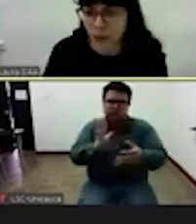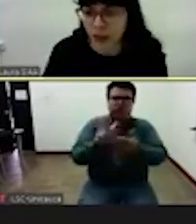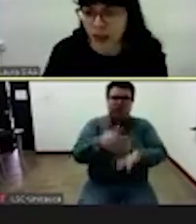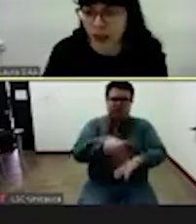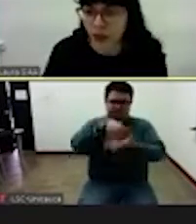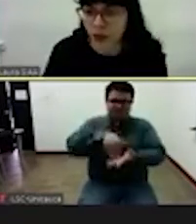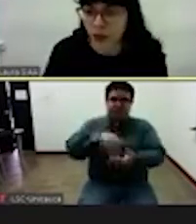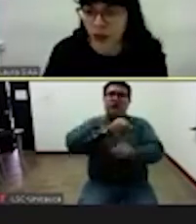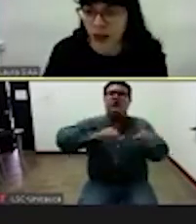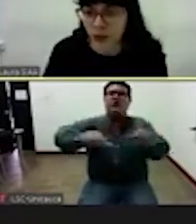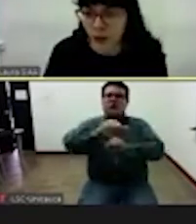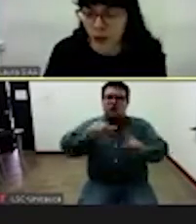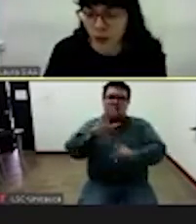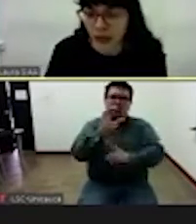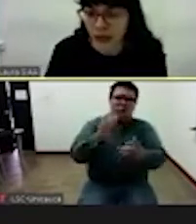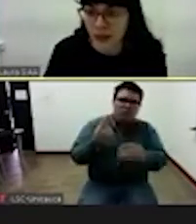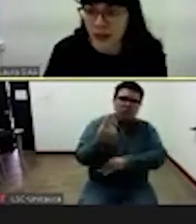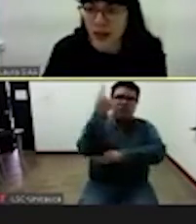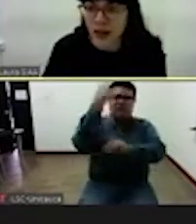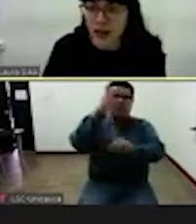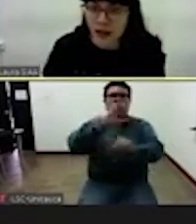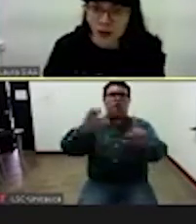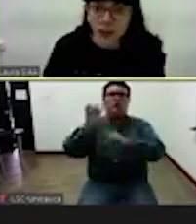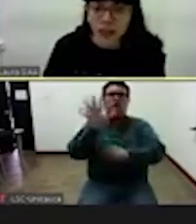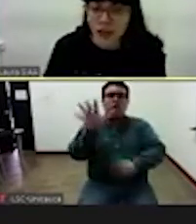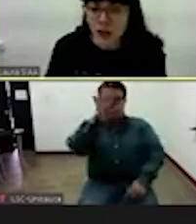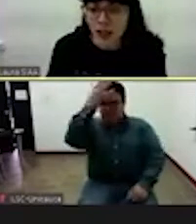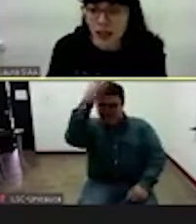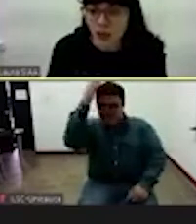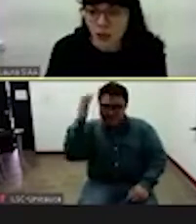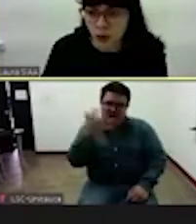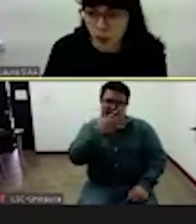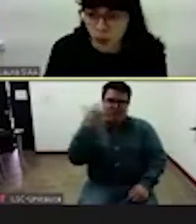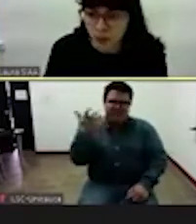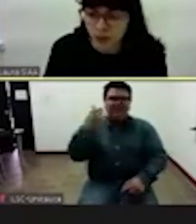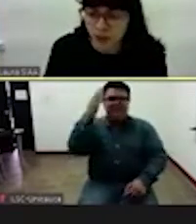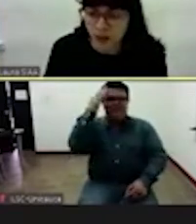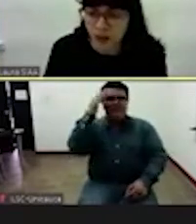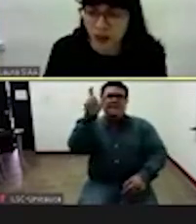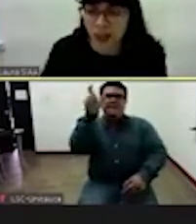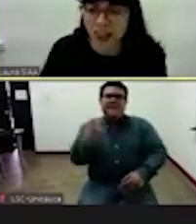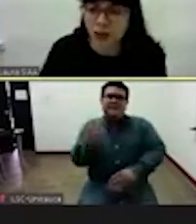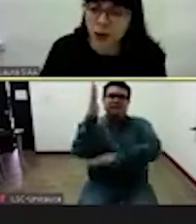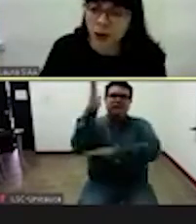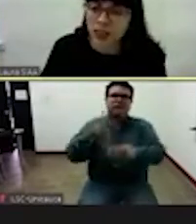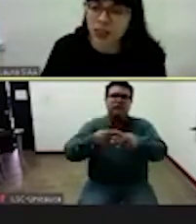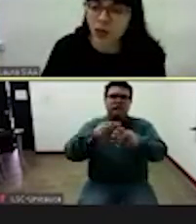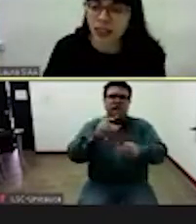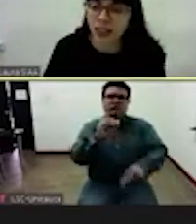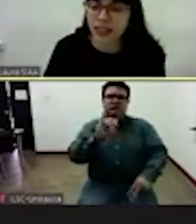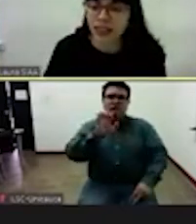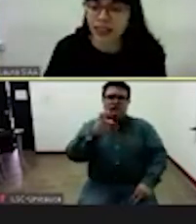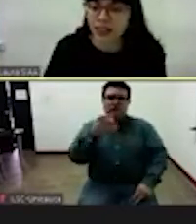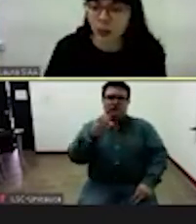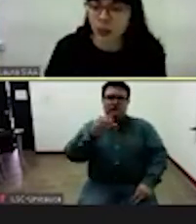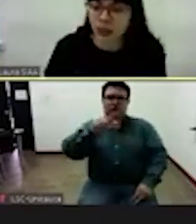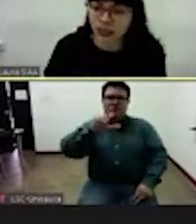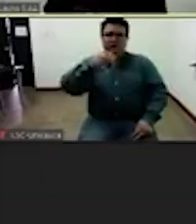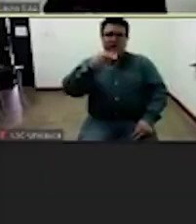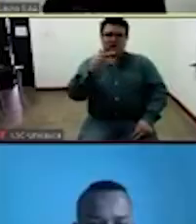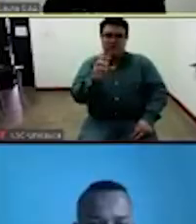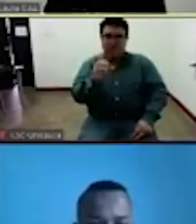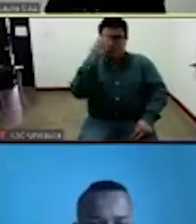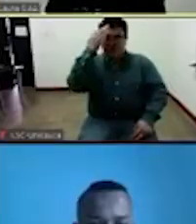social política y cultural afrocolombiana a cargo de diego alejandro hidrobo diego alejandro hidrobo es estudiante de ciencia